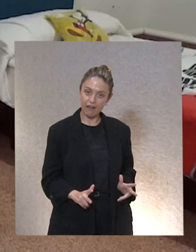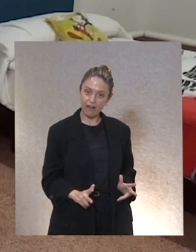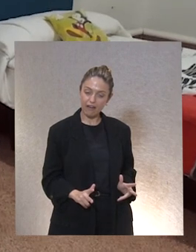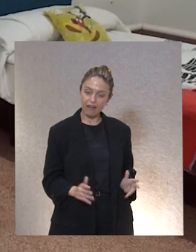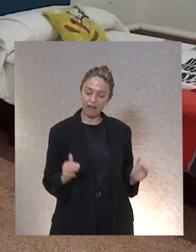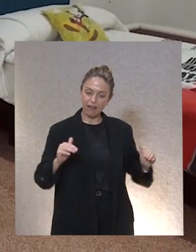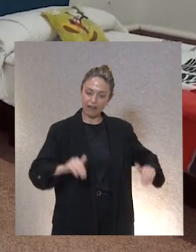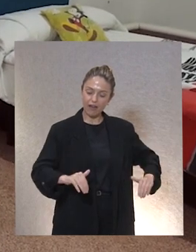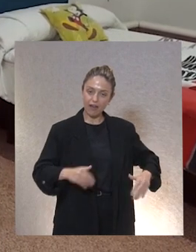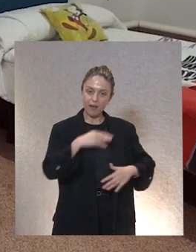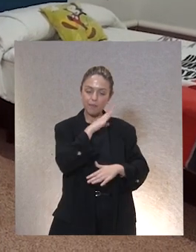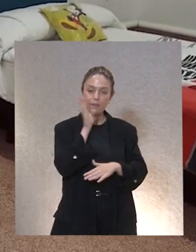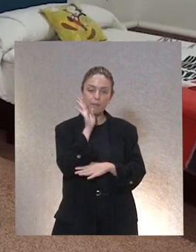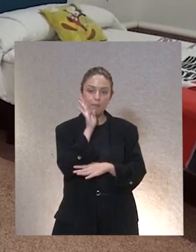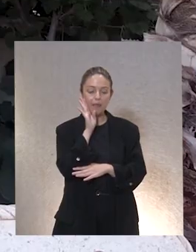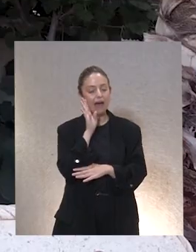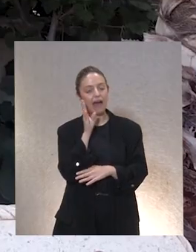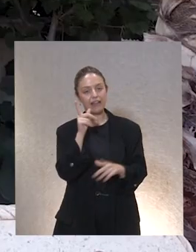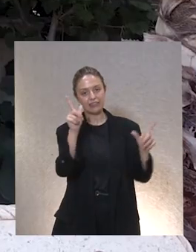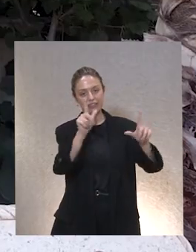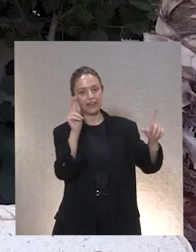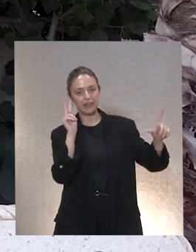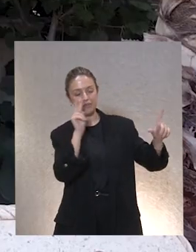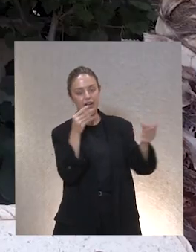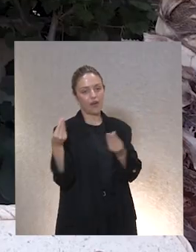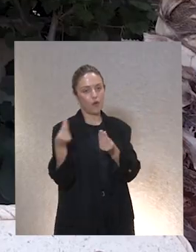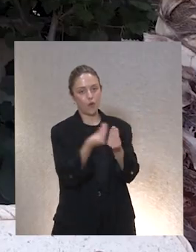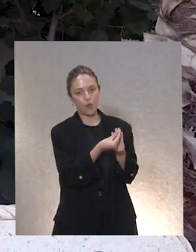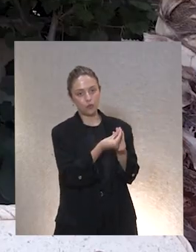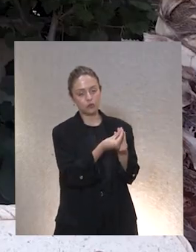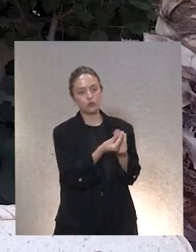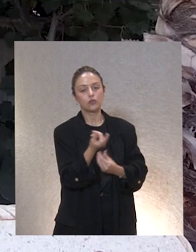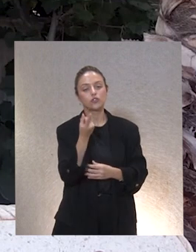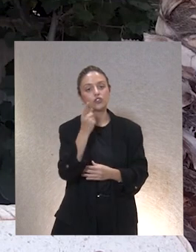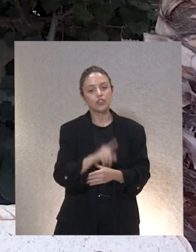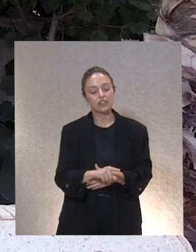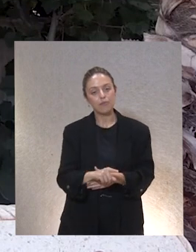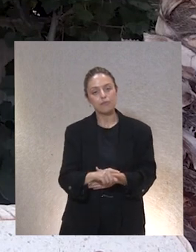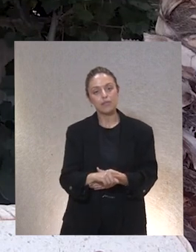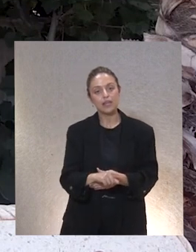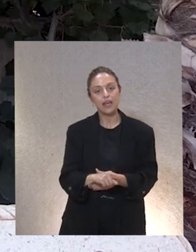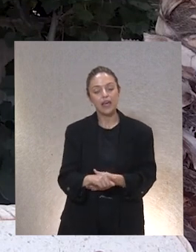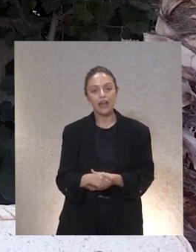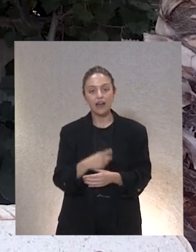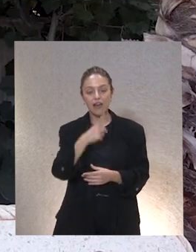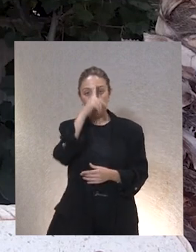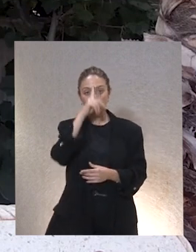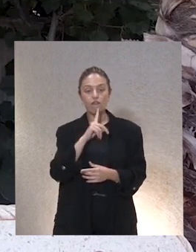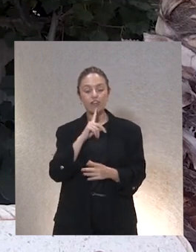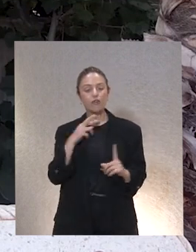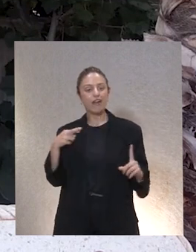madre viendo la tele y también es cierto que se puso una figura de